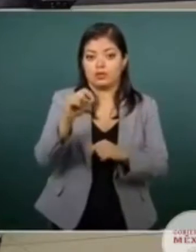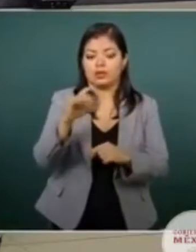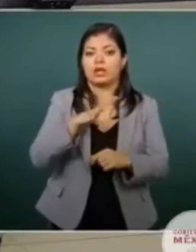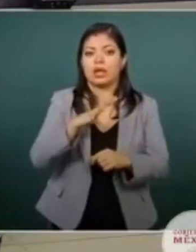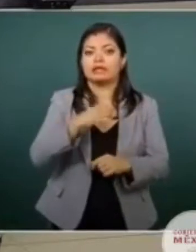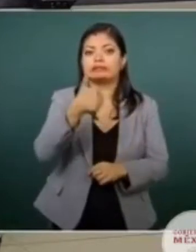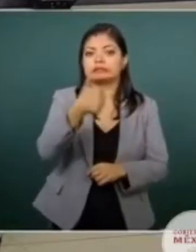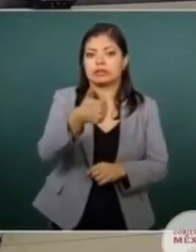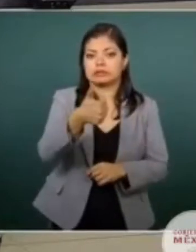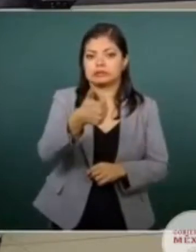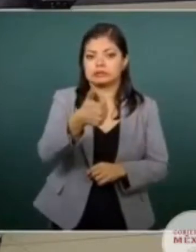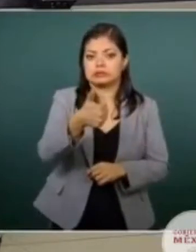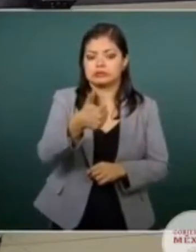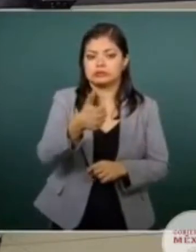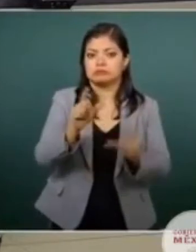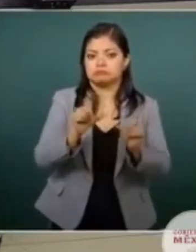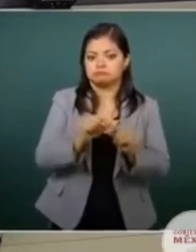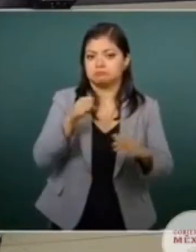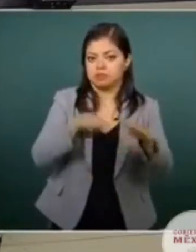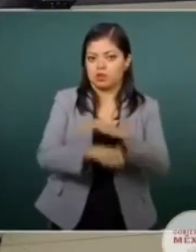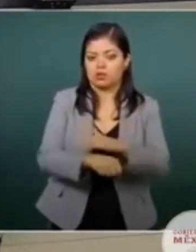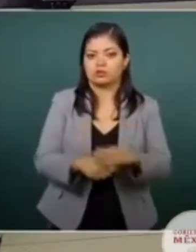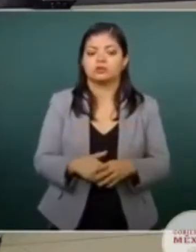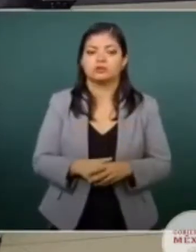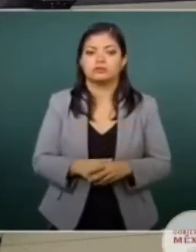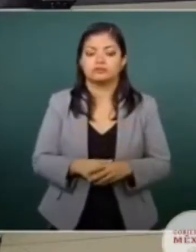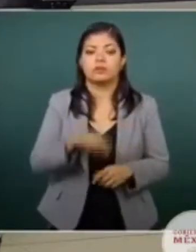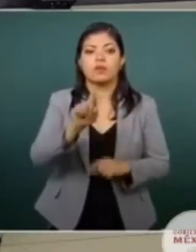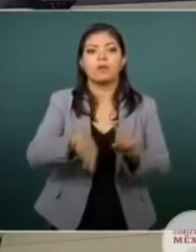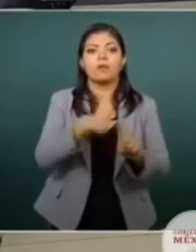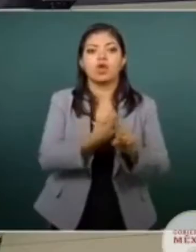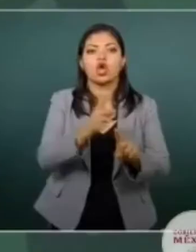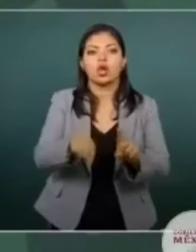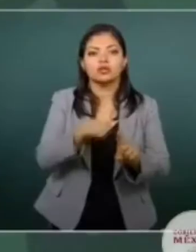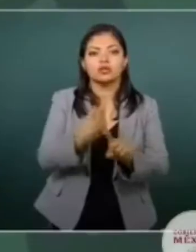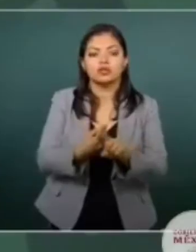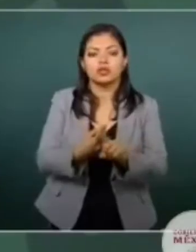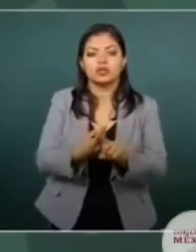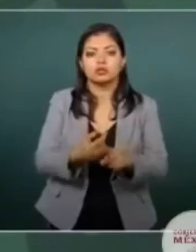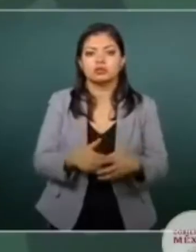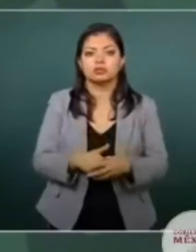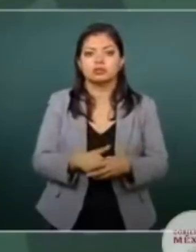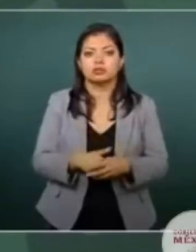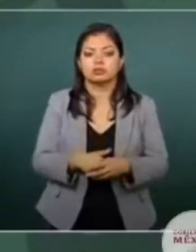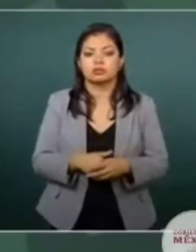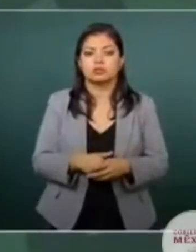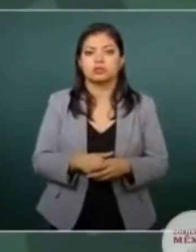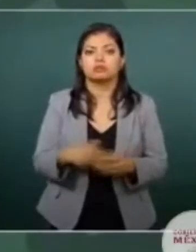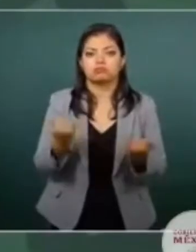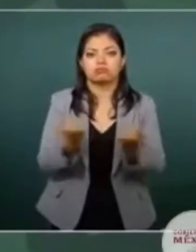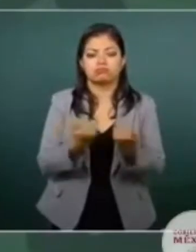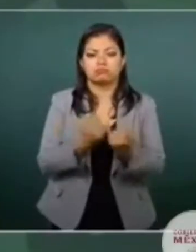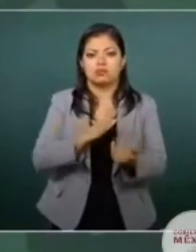en violaciones. En lo que es violación, tenemos también un